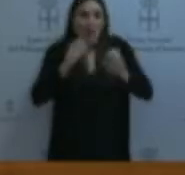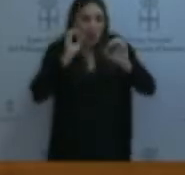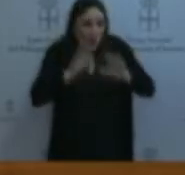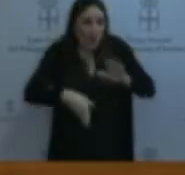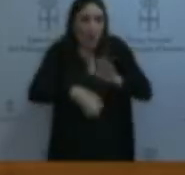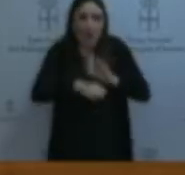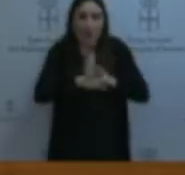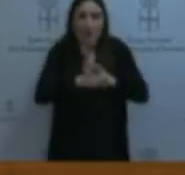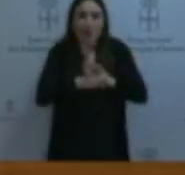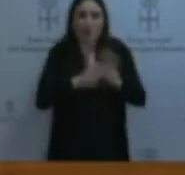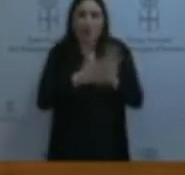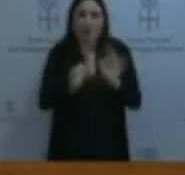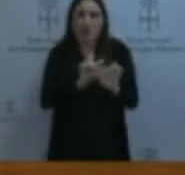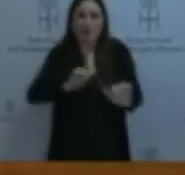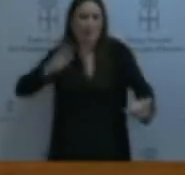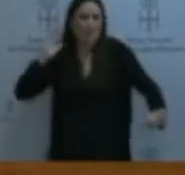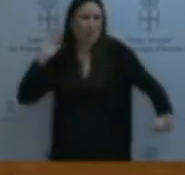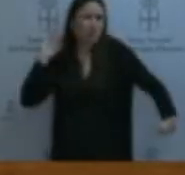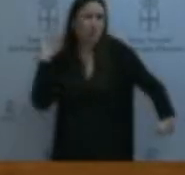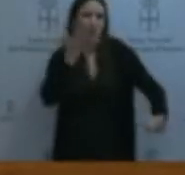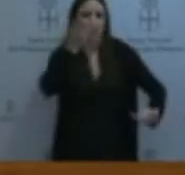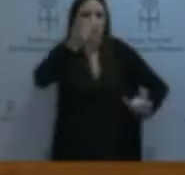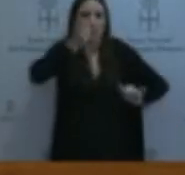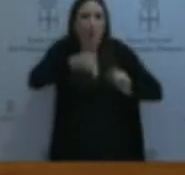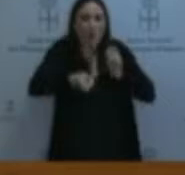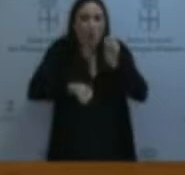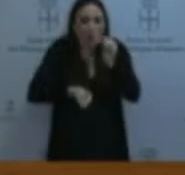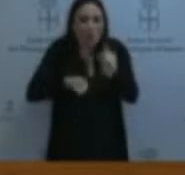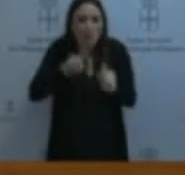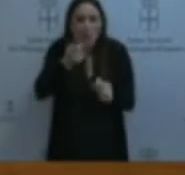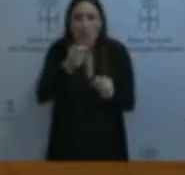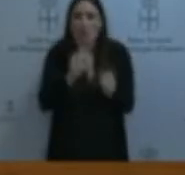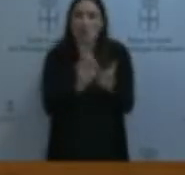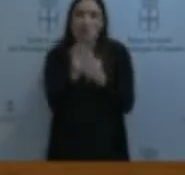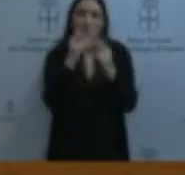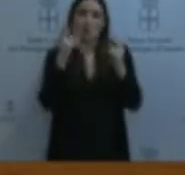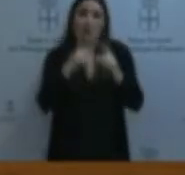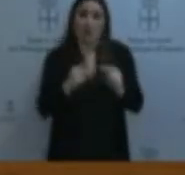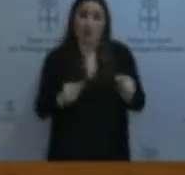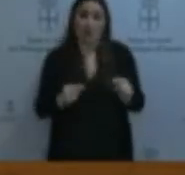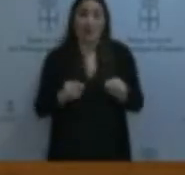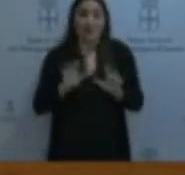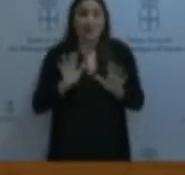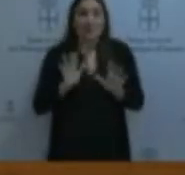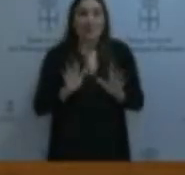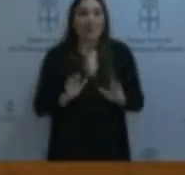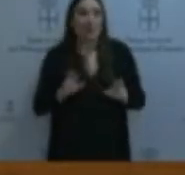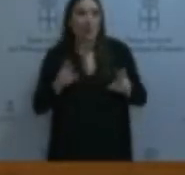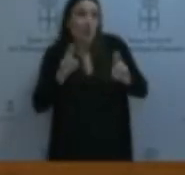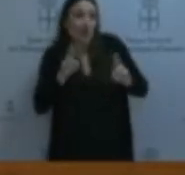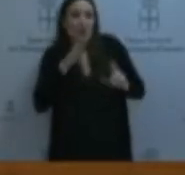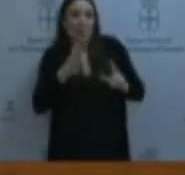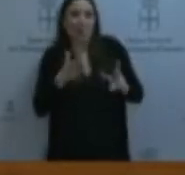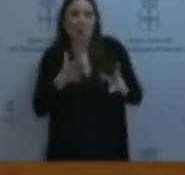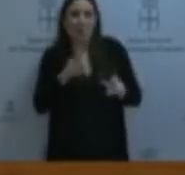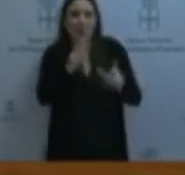destrucción tranquila para los servicios públicos de Asturias. Y, sin embargo, se cuenta con la suerte de la poca decisión de